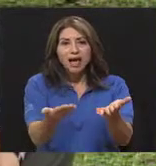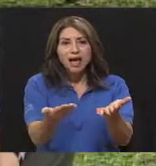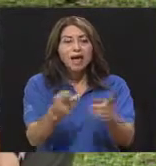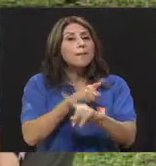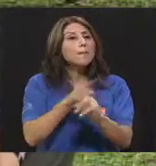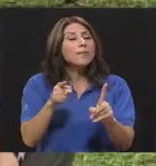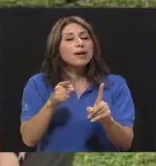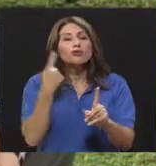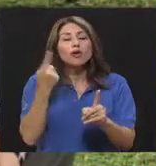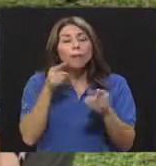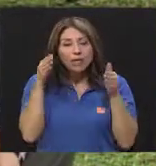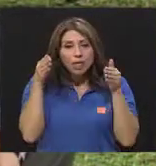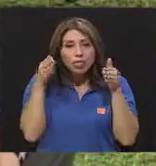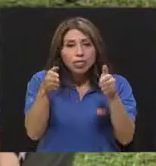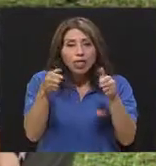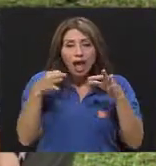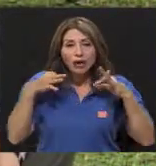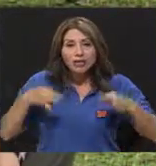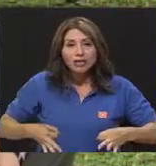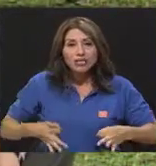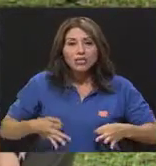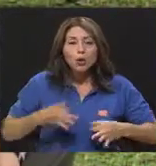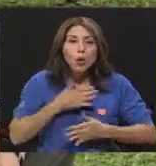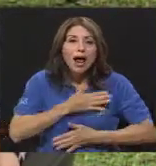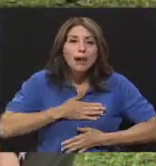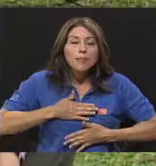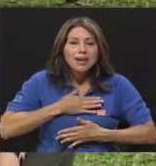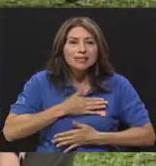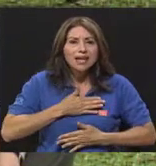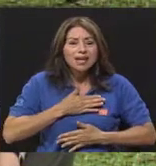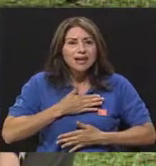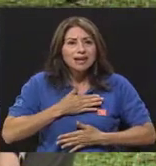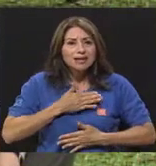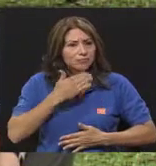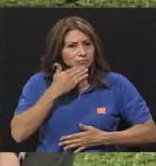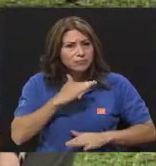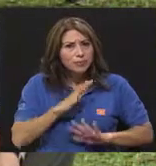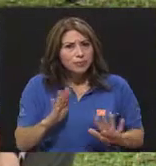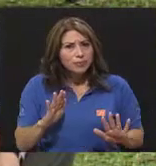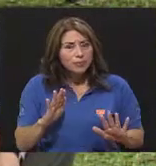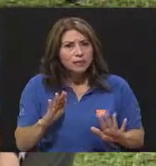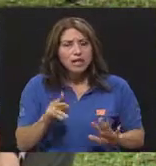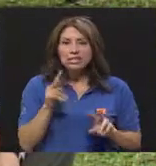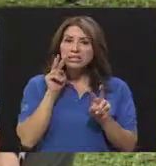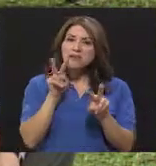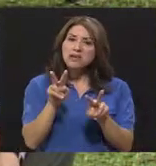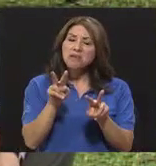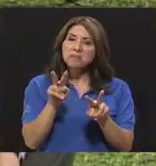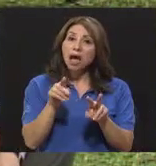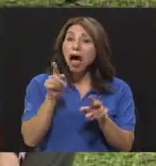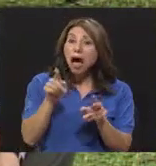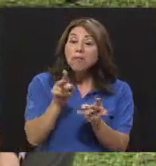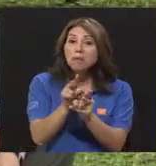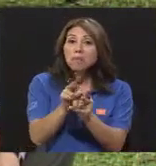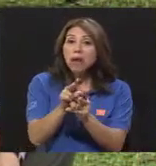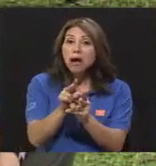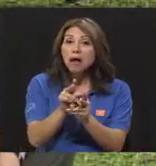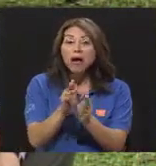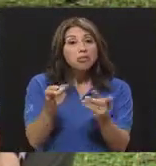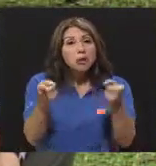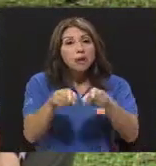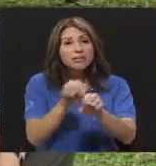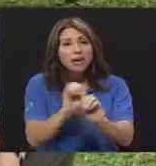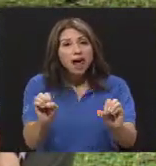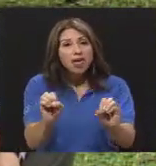físico y al placer, en donde lo que se ve es que no pasa nada, no hay embarazos, no hay enfermedades de transmisión sexual